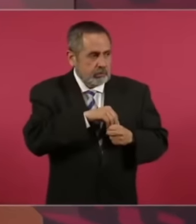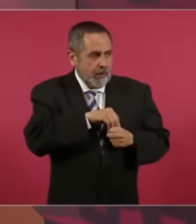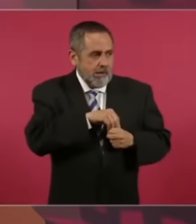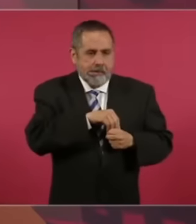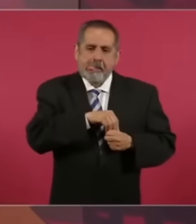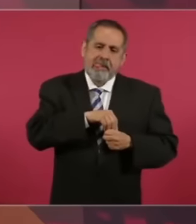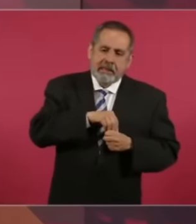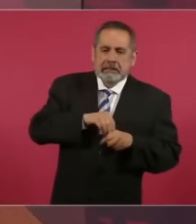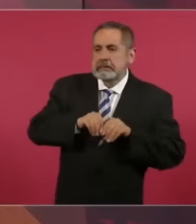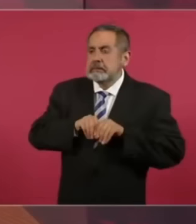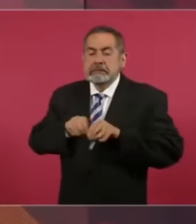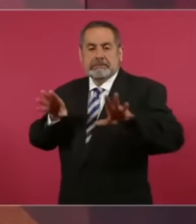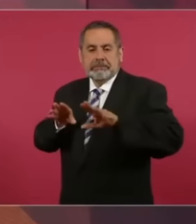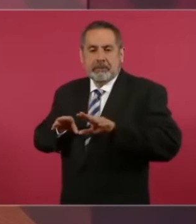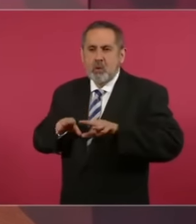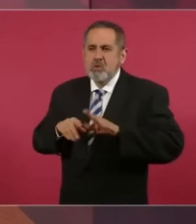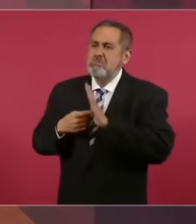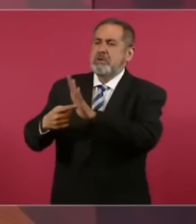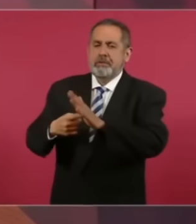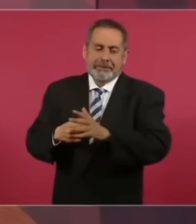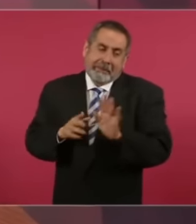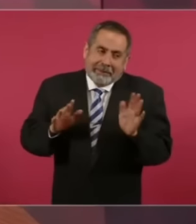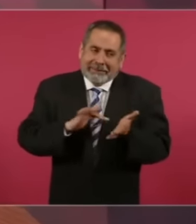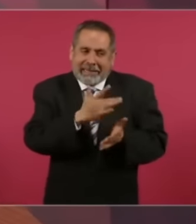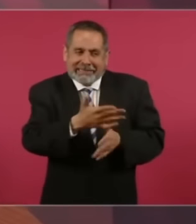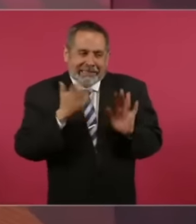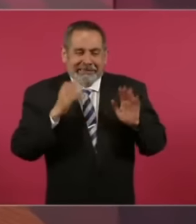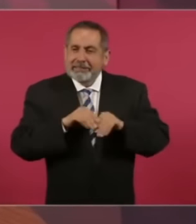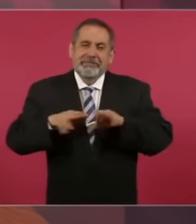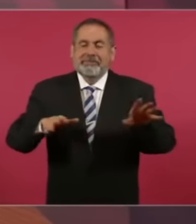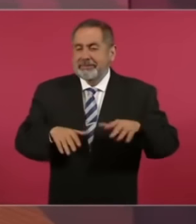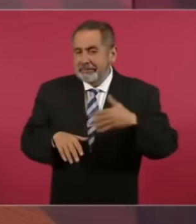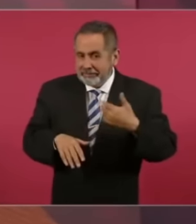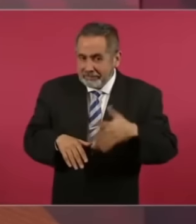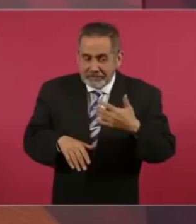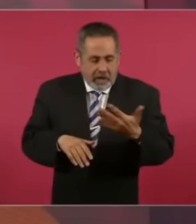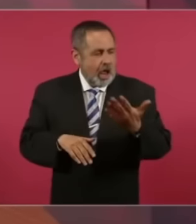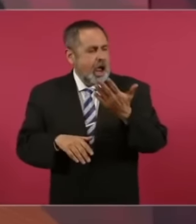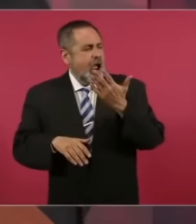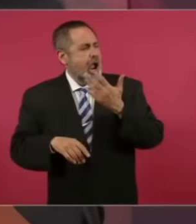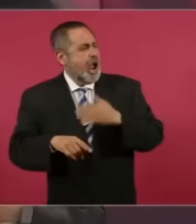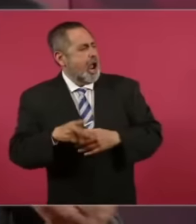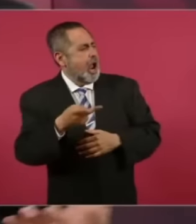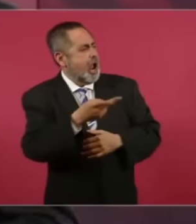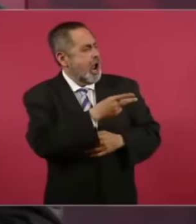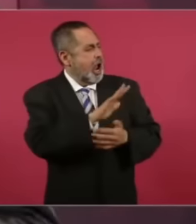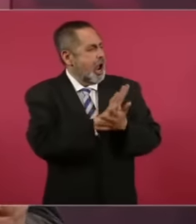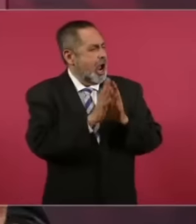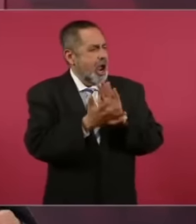Le tenemos que agradecer Mucho Porque todo esto Ayuda Si no